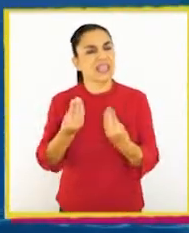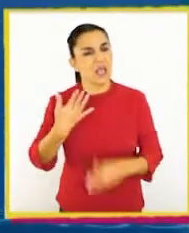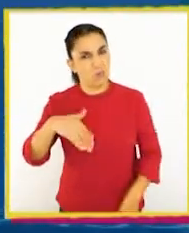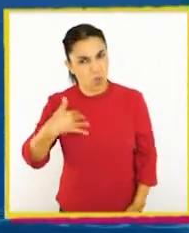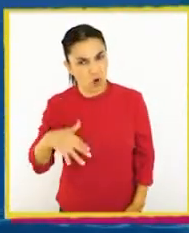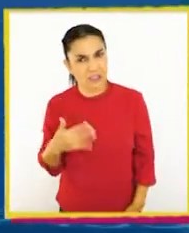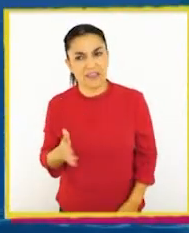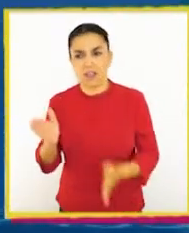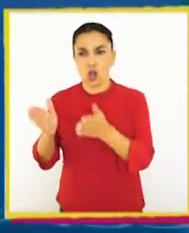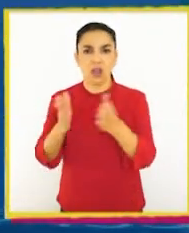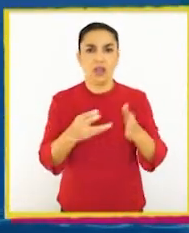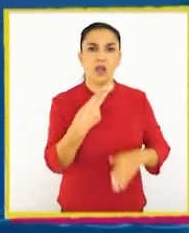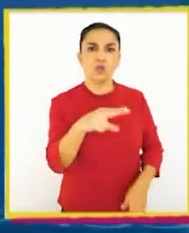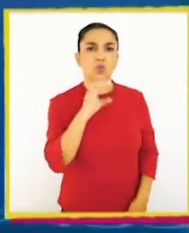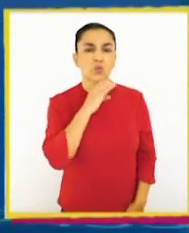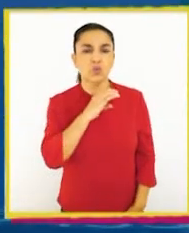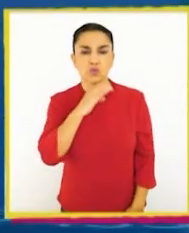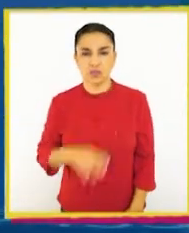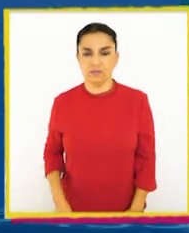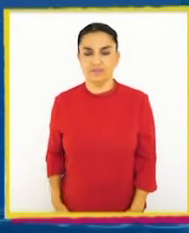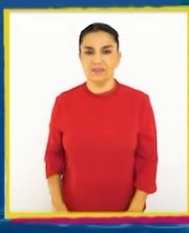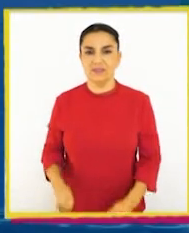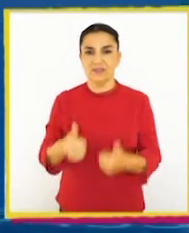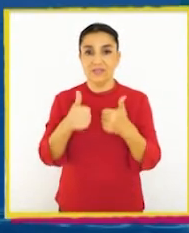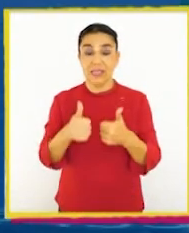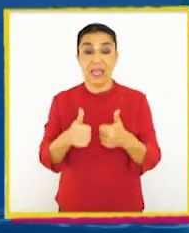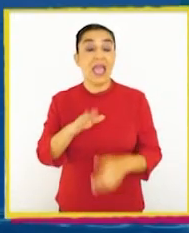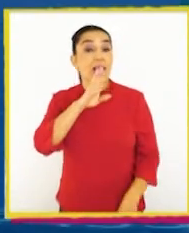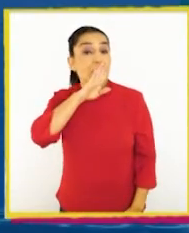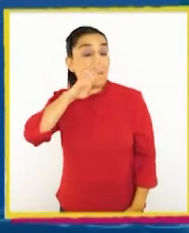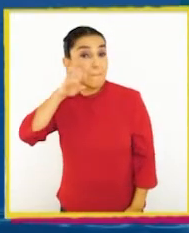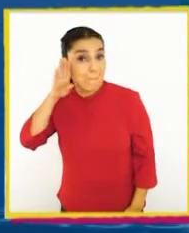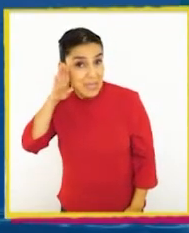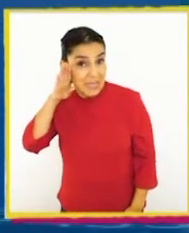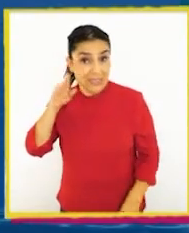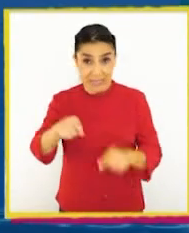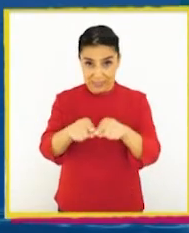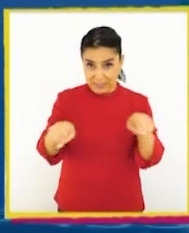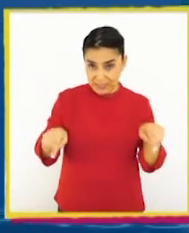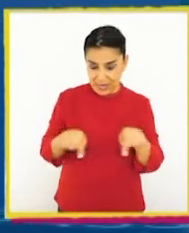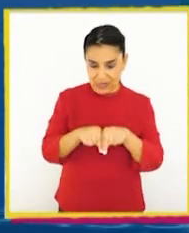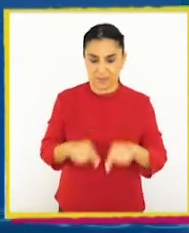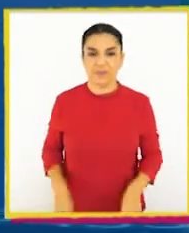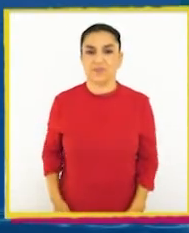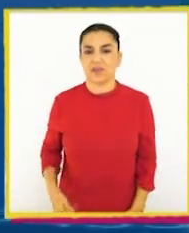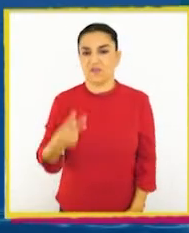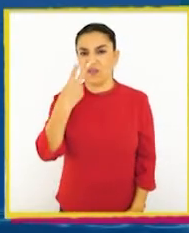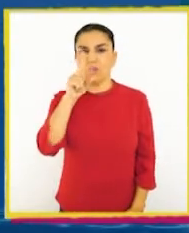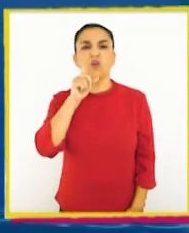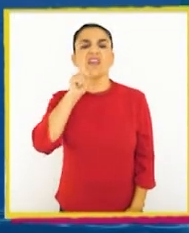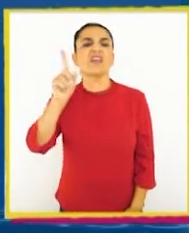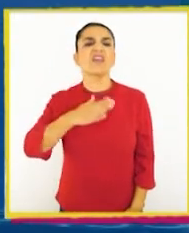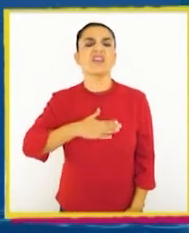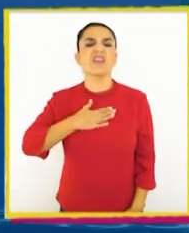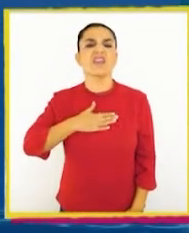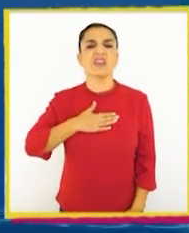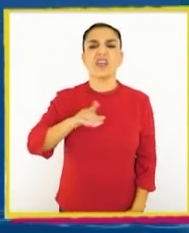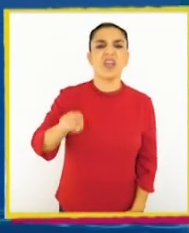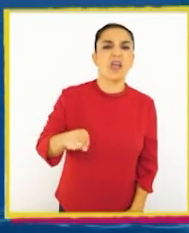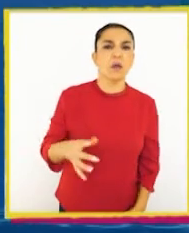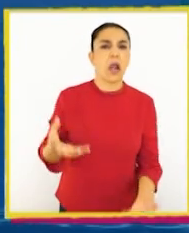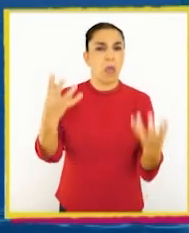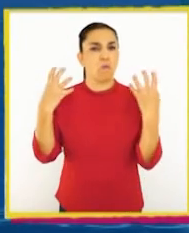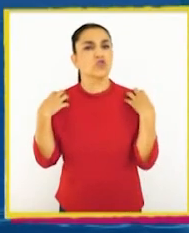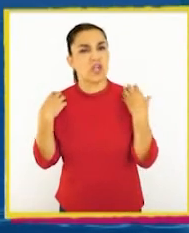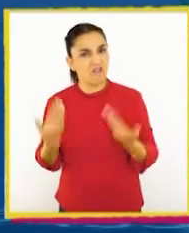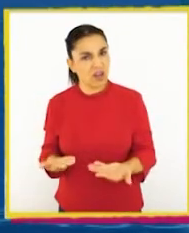deben organizar como curso? Bien, la limpieza de la sala. Veamos. ¿Quiénes quieren hacerse cargo de esto?